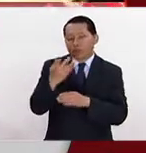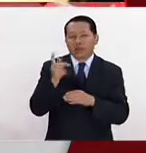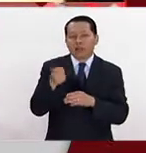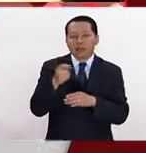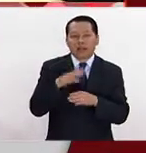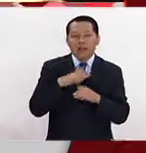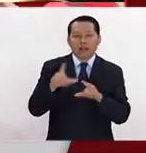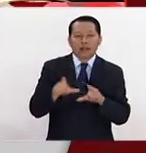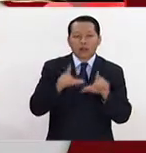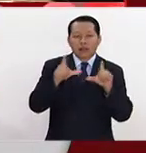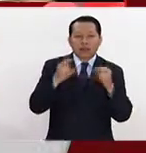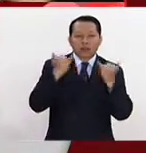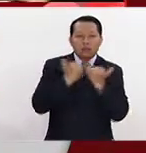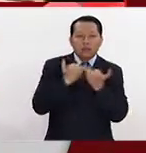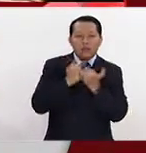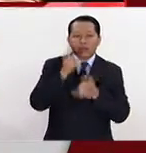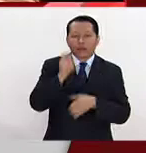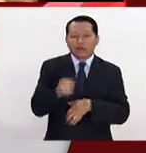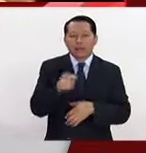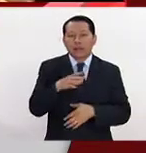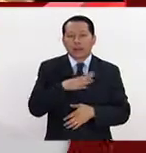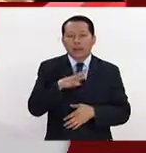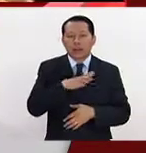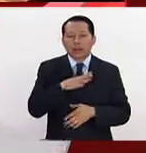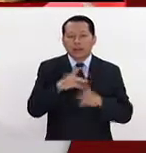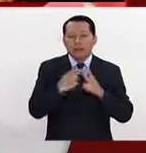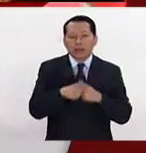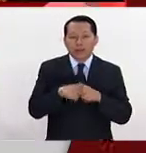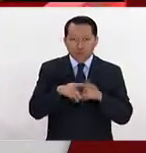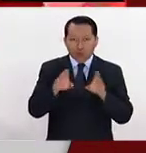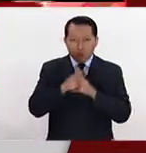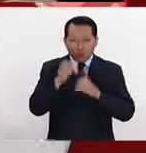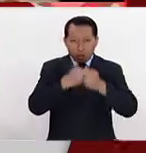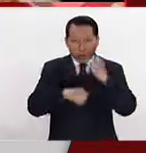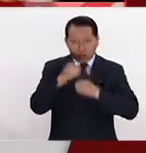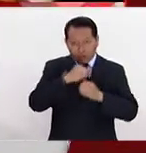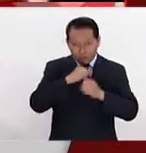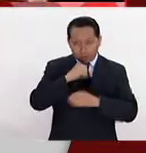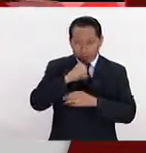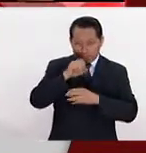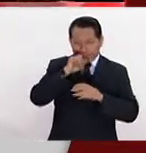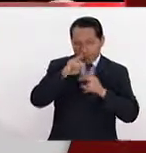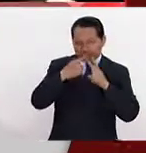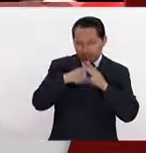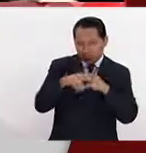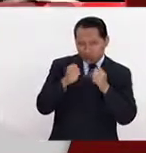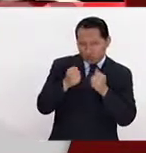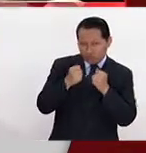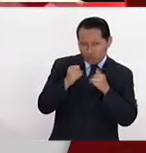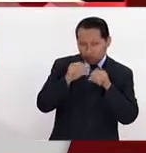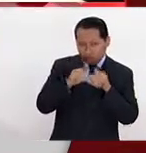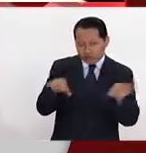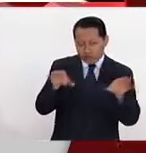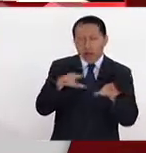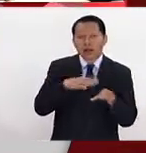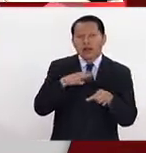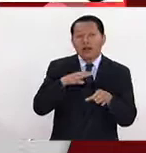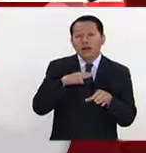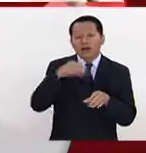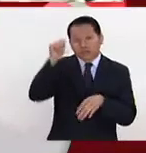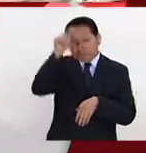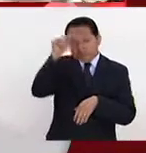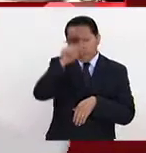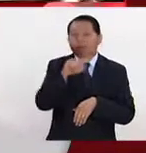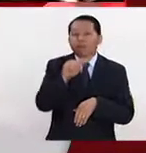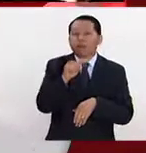va también a marcar el momento en que empieza su obra a ser coleccionada. El cardenal Francisco María del